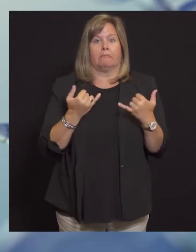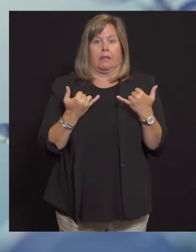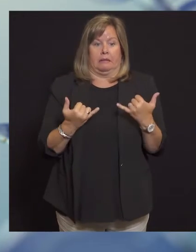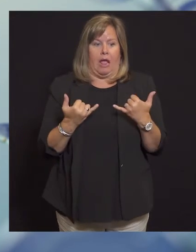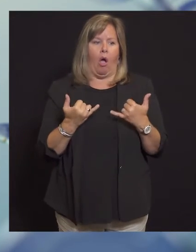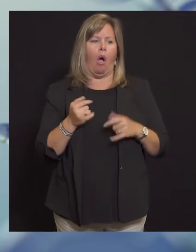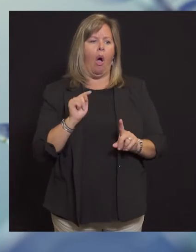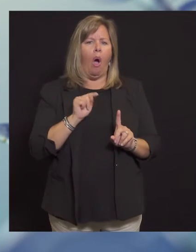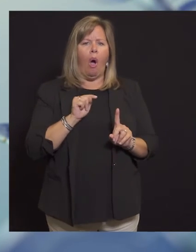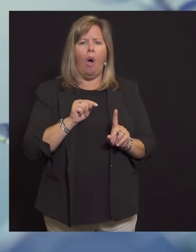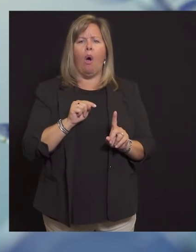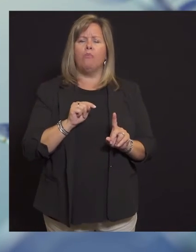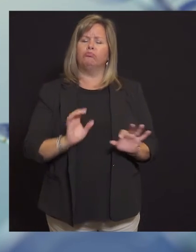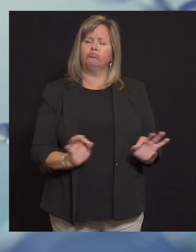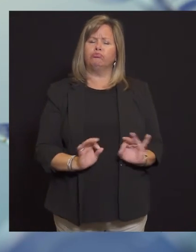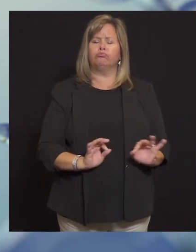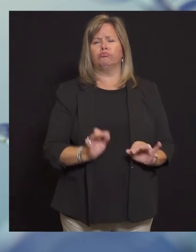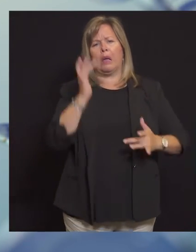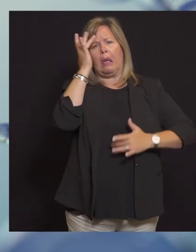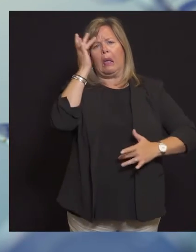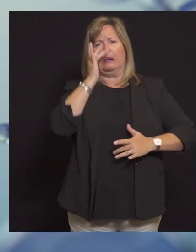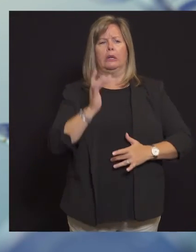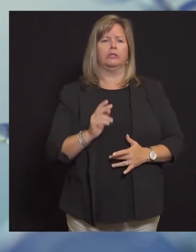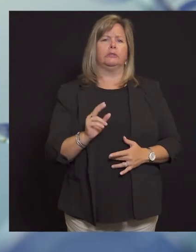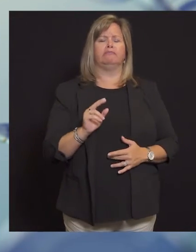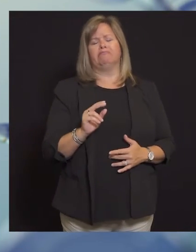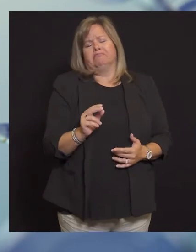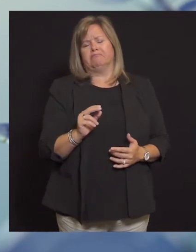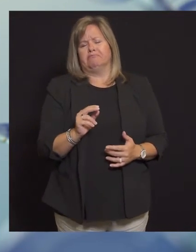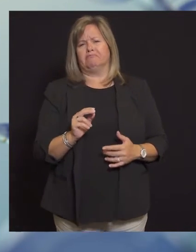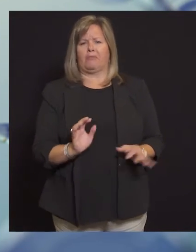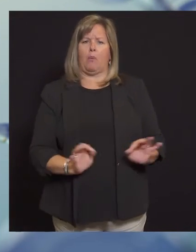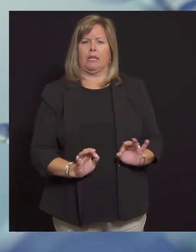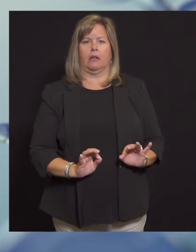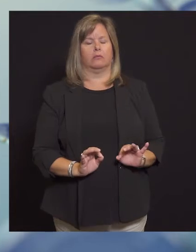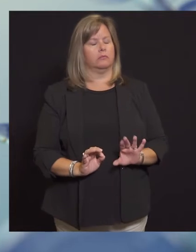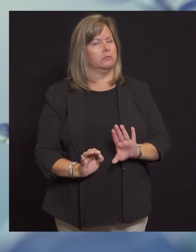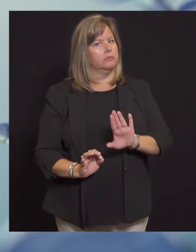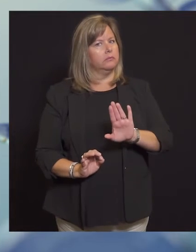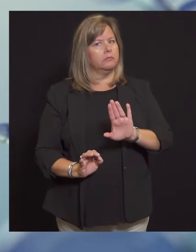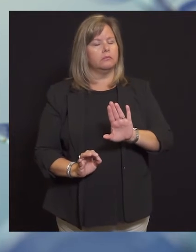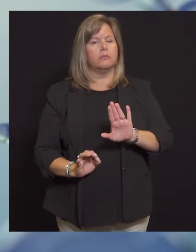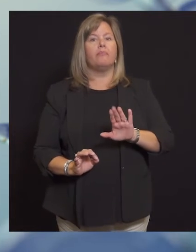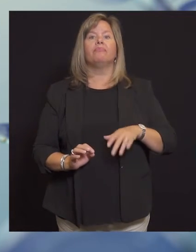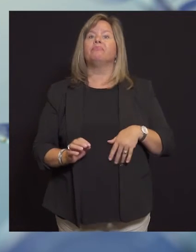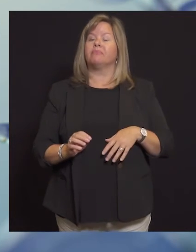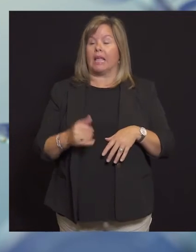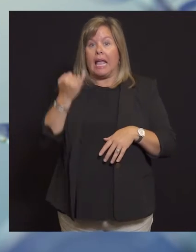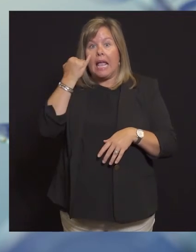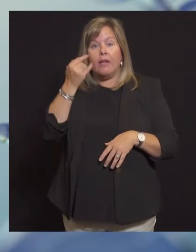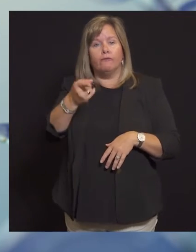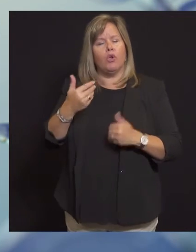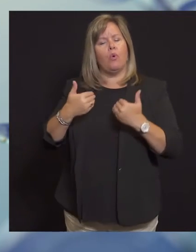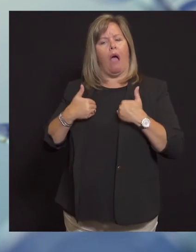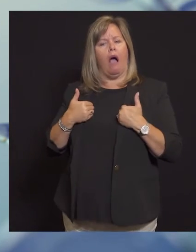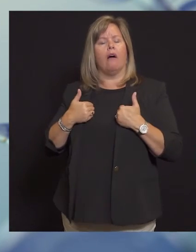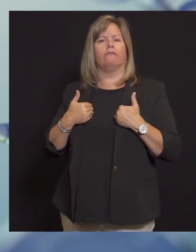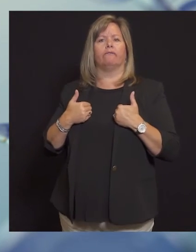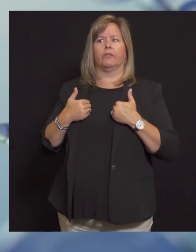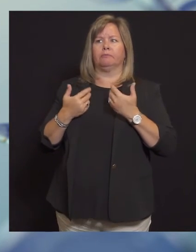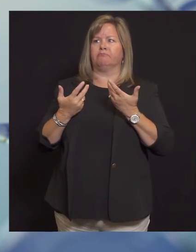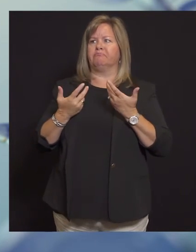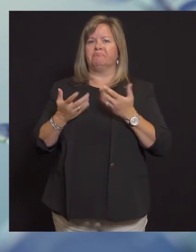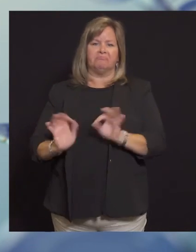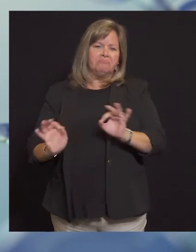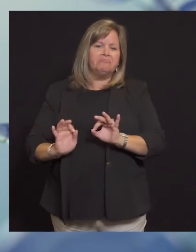muy grave de COVID-19. Por lo tanto, tenemos que dejar de lado esa suspensión de que esto es solo una enfermedad menor y no